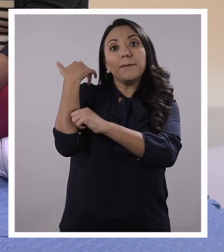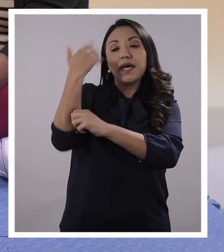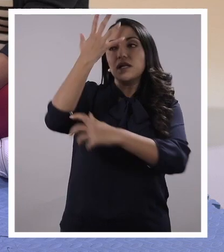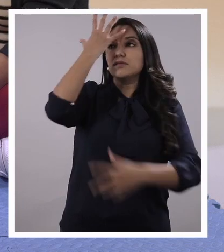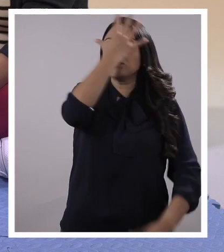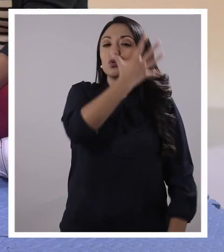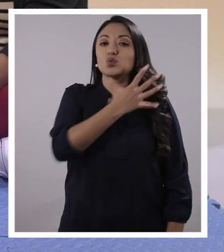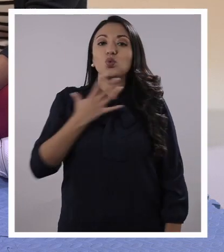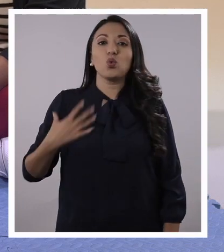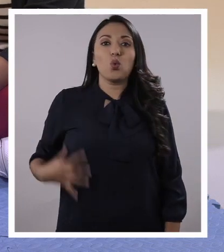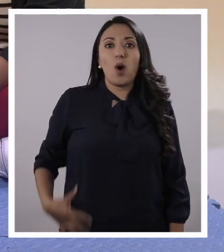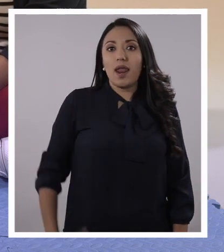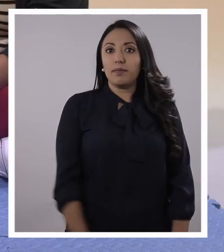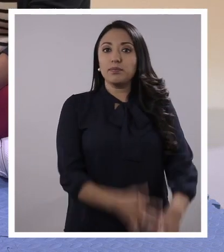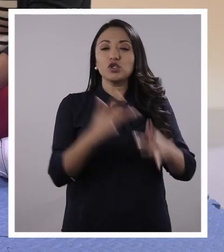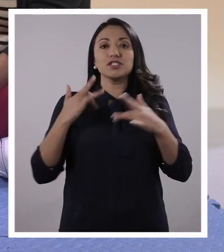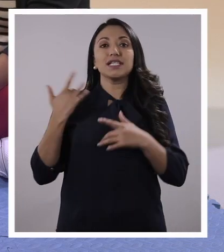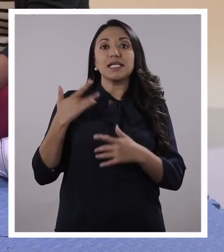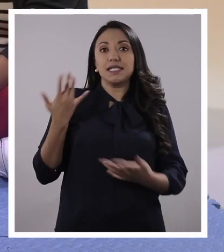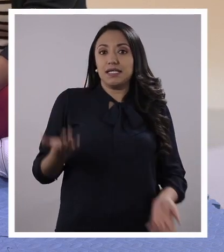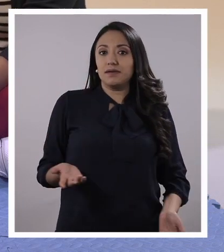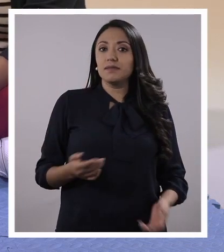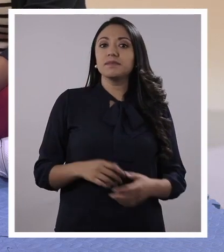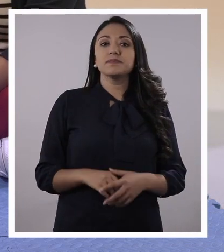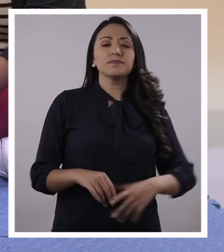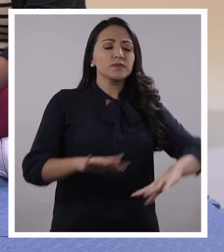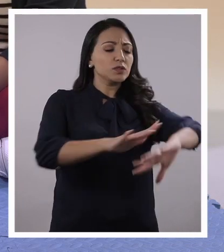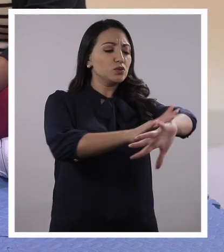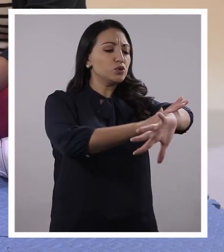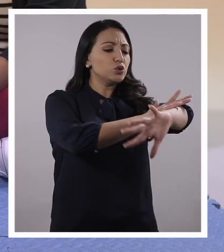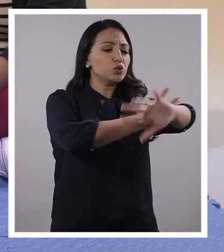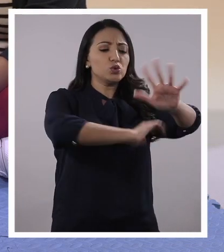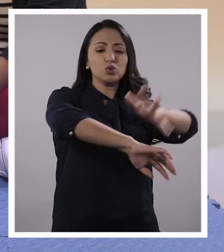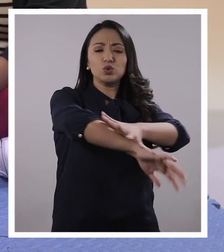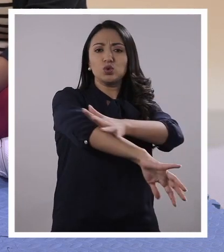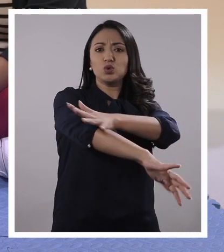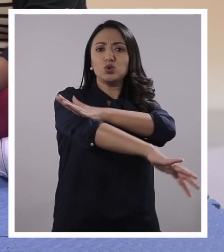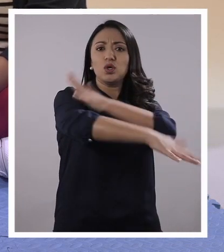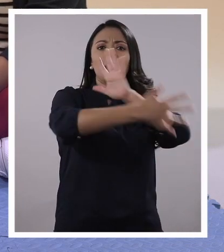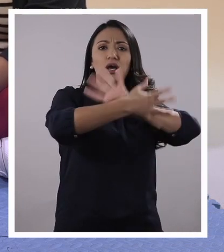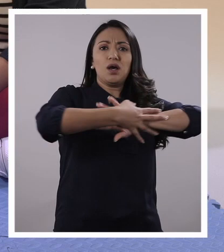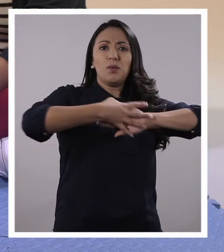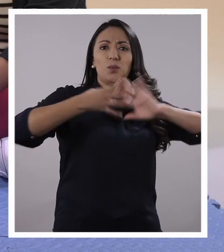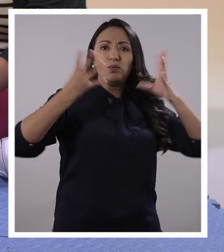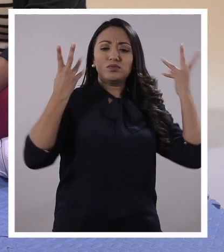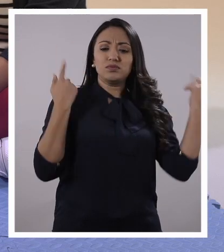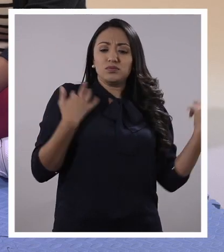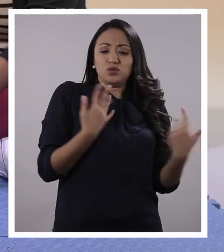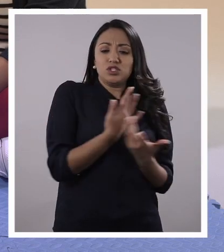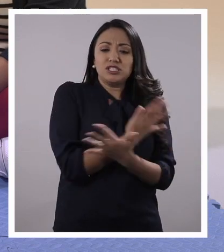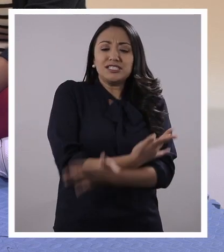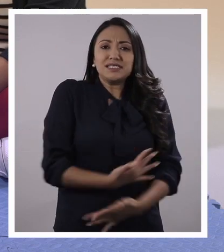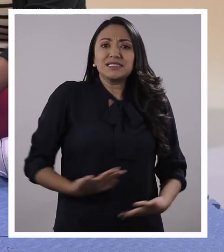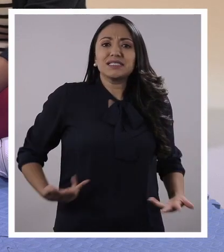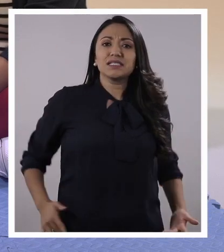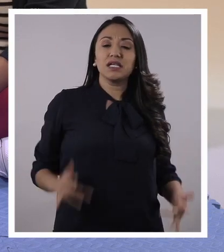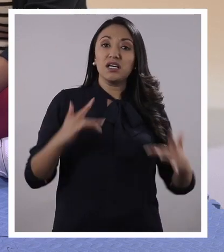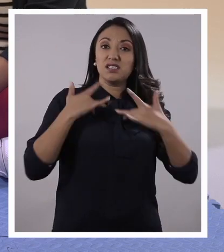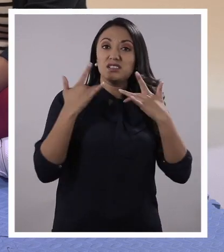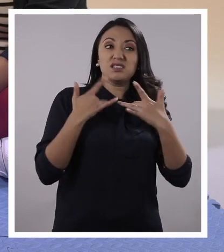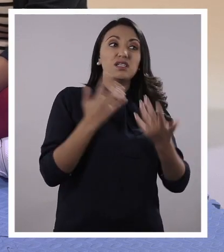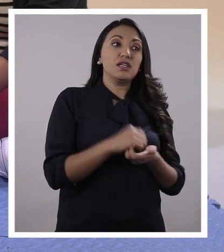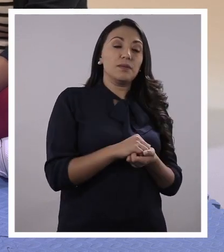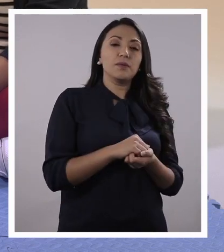que podemos sentir con todo nuestro cuerpo. Imagínense nuestra piel con millones de terminales nerviosas ahí sintiendo todo.